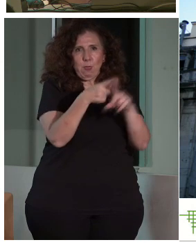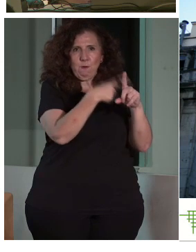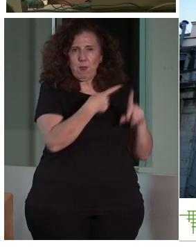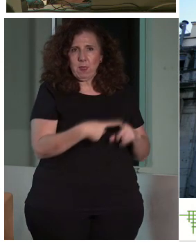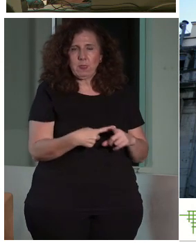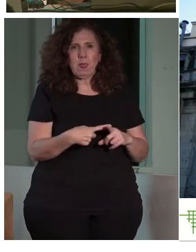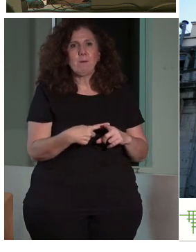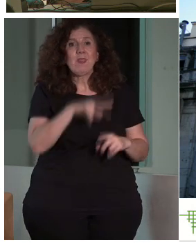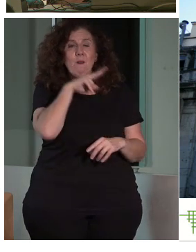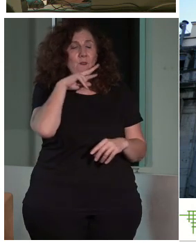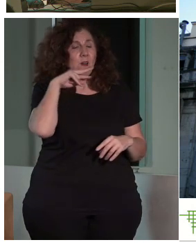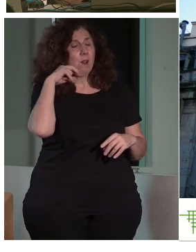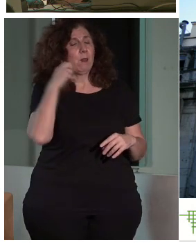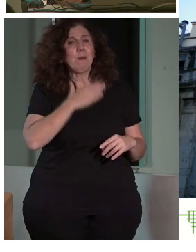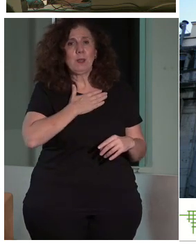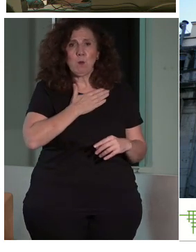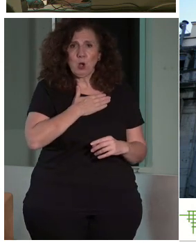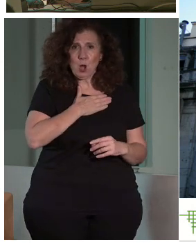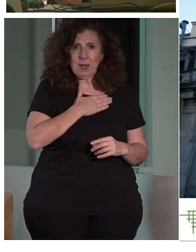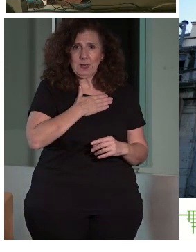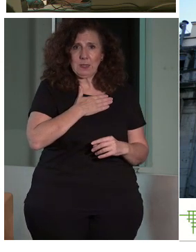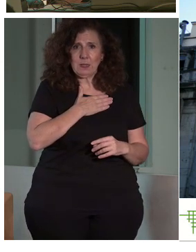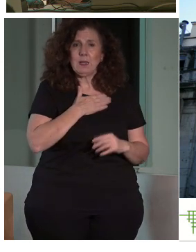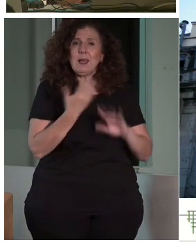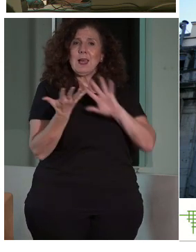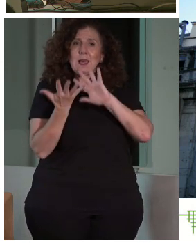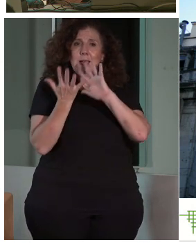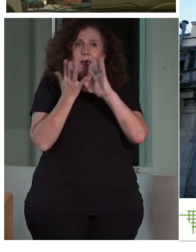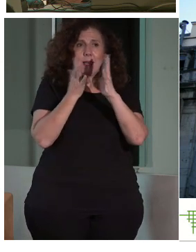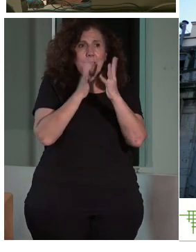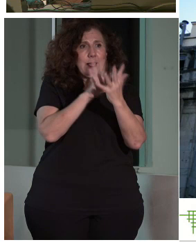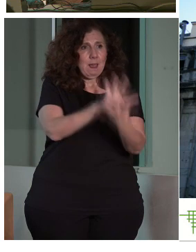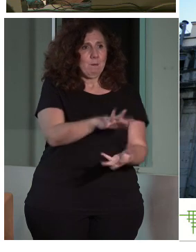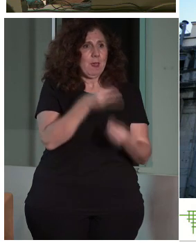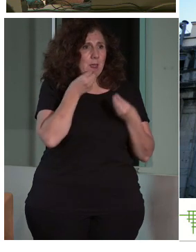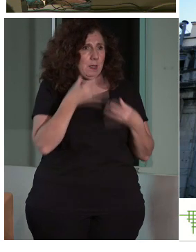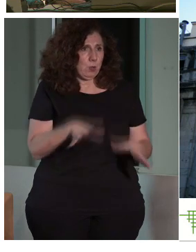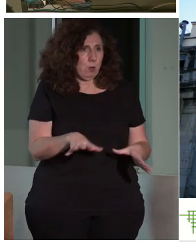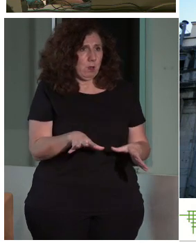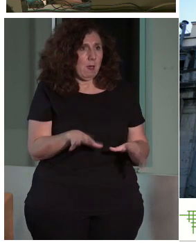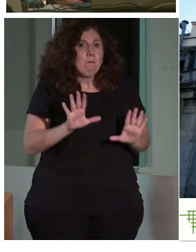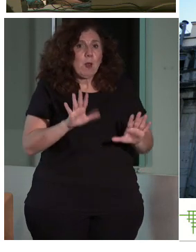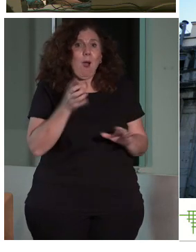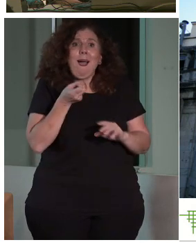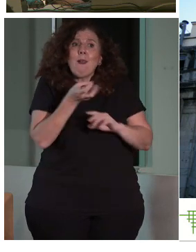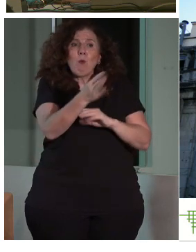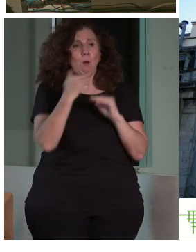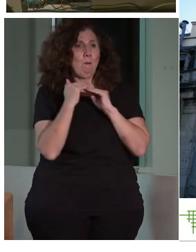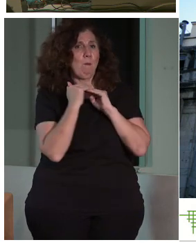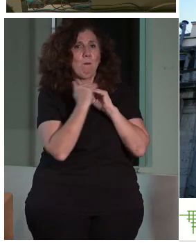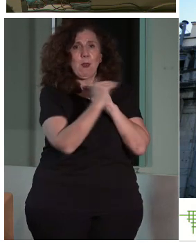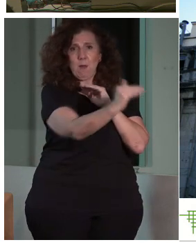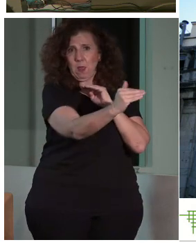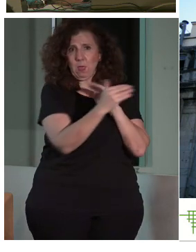Los valores patrimoniales. Los valores patrimoniales cambian a lo largo de la historia, pero hay algunos que permanecen, ¿no? Pues,